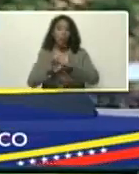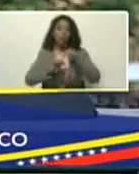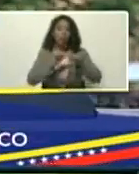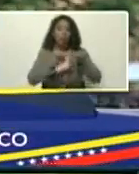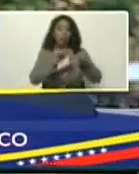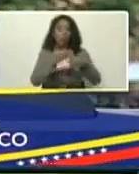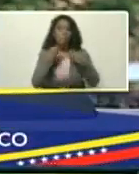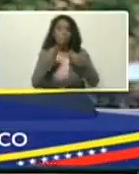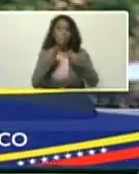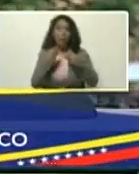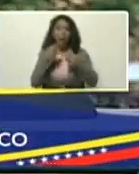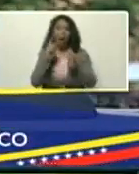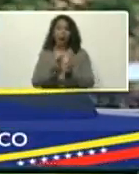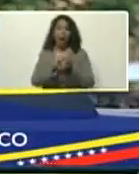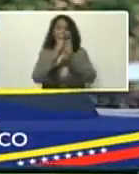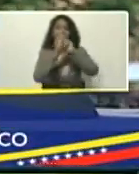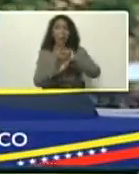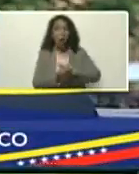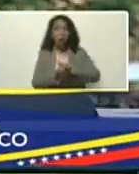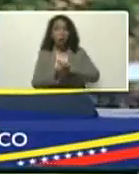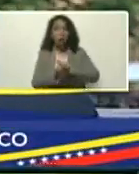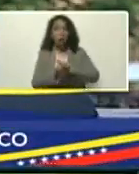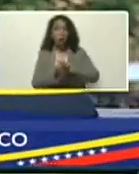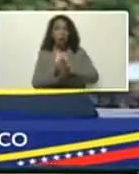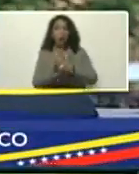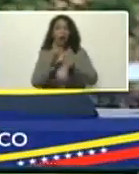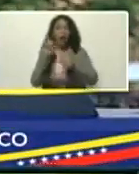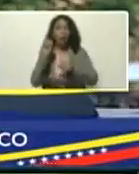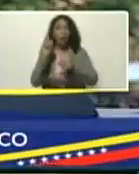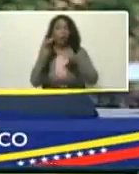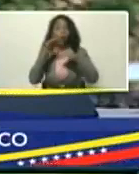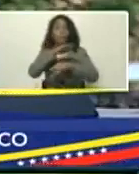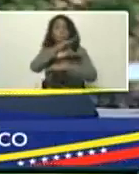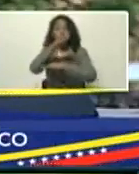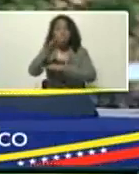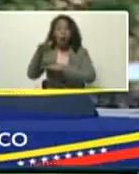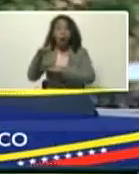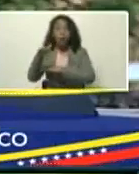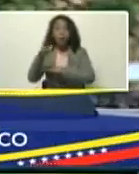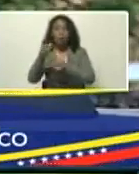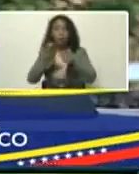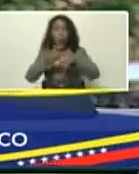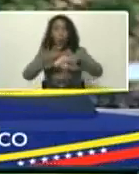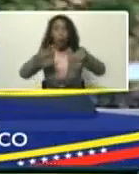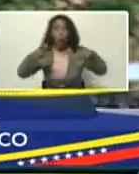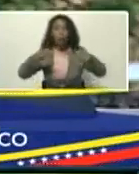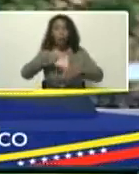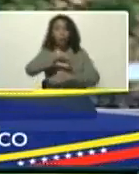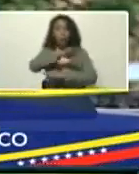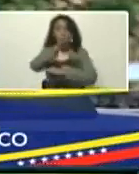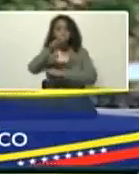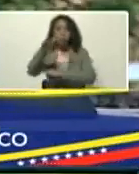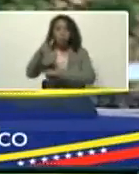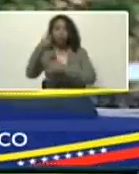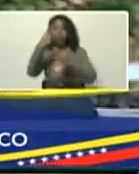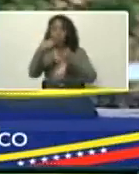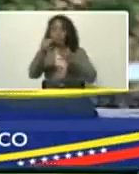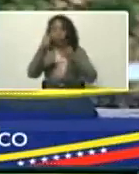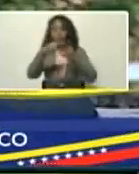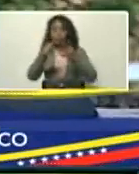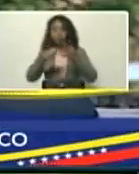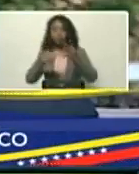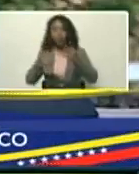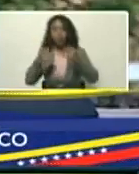para revertir, el cambio, en los océanos, el crecimiento, de los mares, etcétera, etcétera,